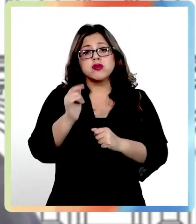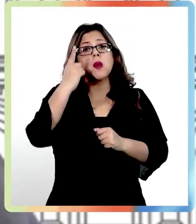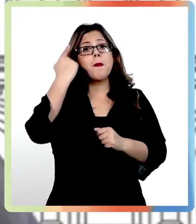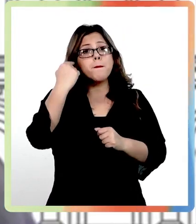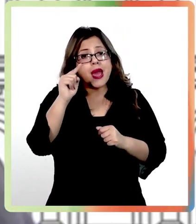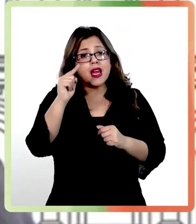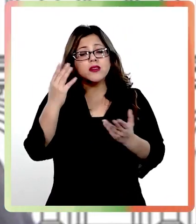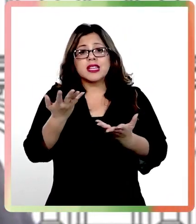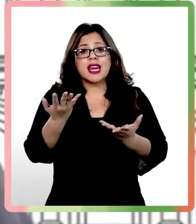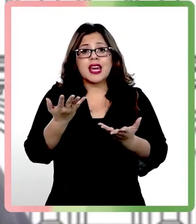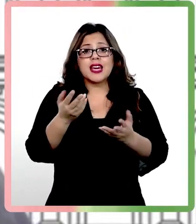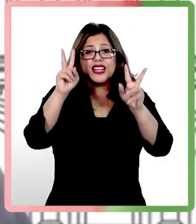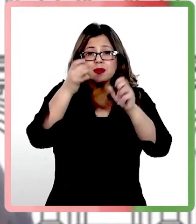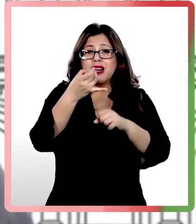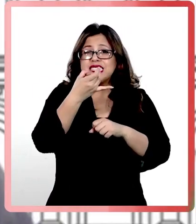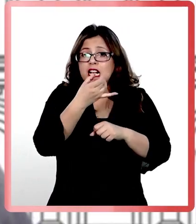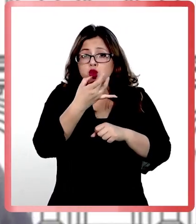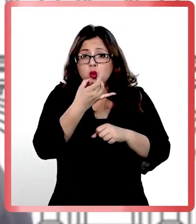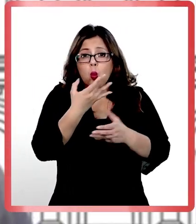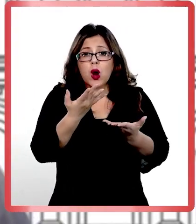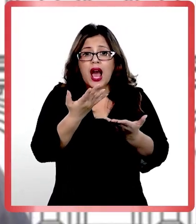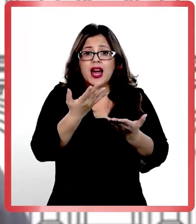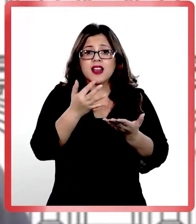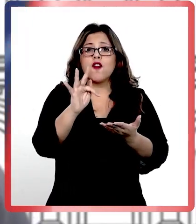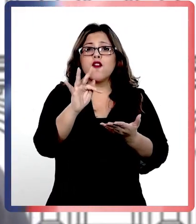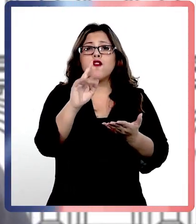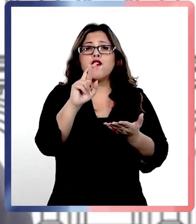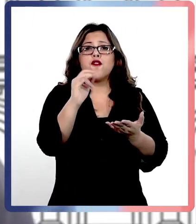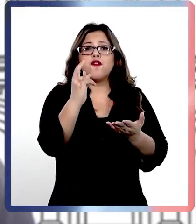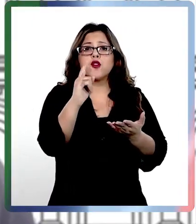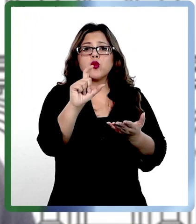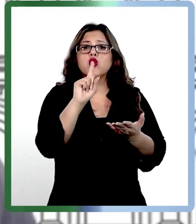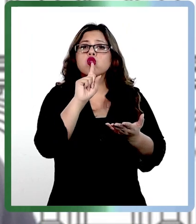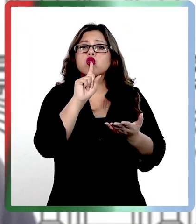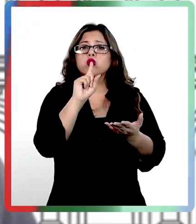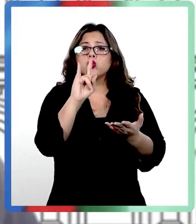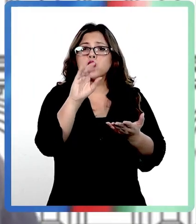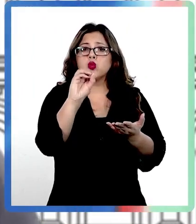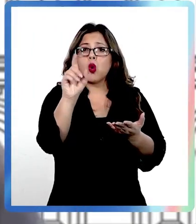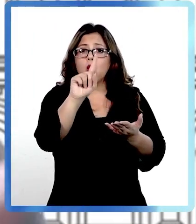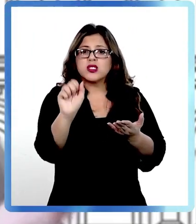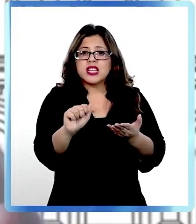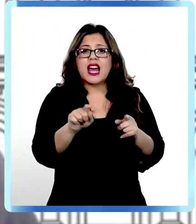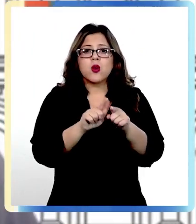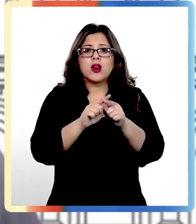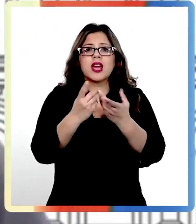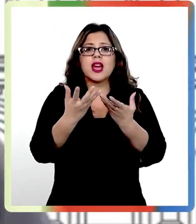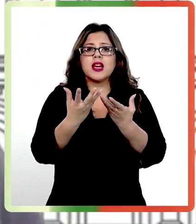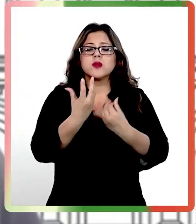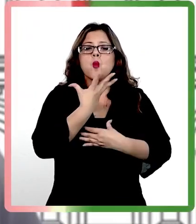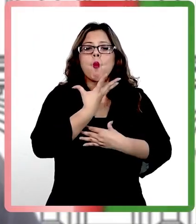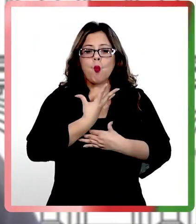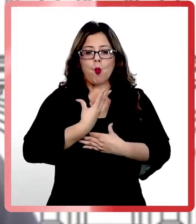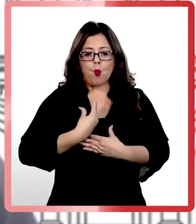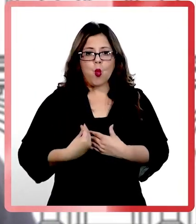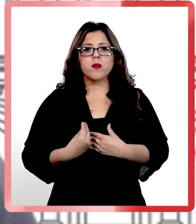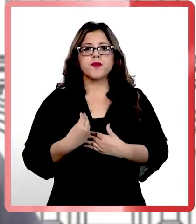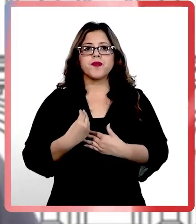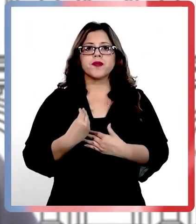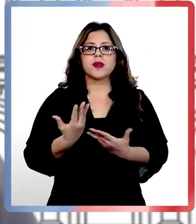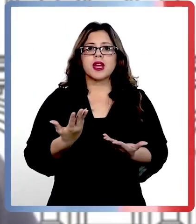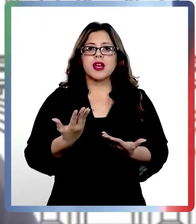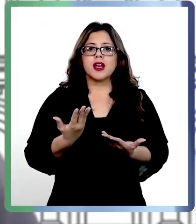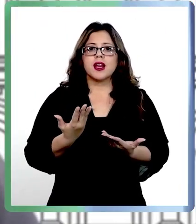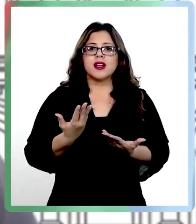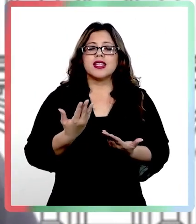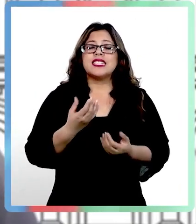así lo que hace es que el azúcar de la fruta, que es la fructosa, se pone más disponible. Entonces, se absorbe más rápido y te